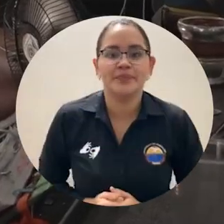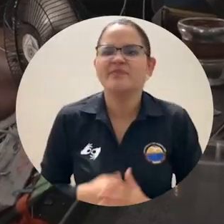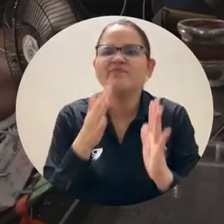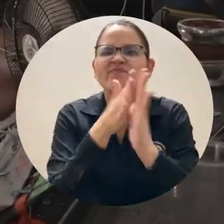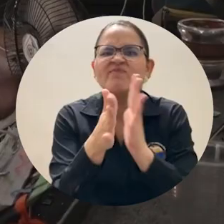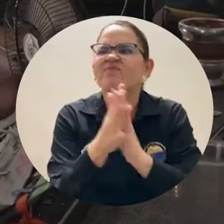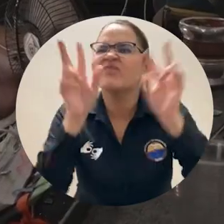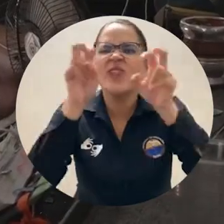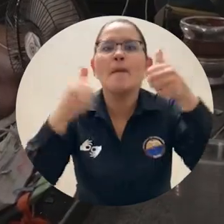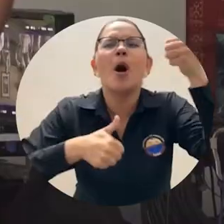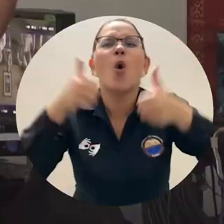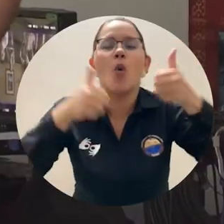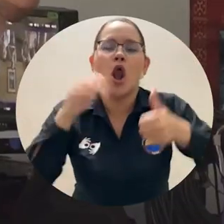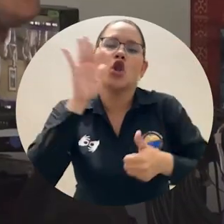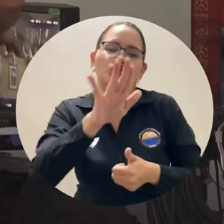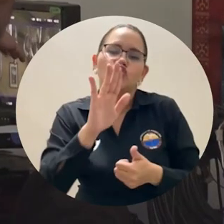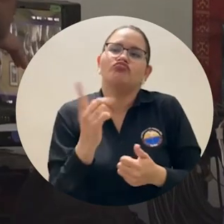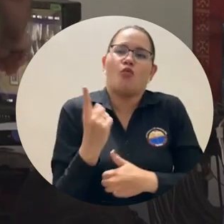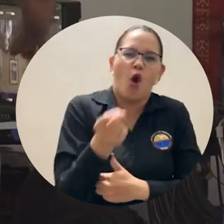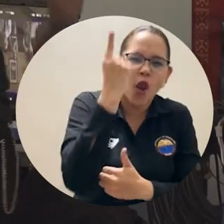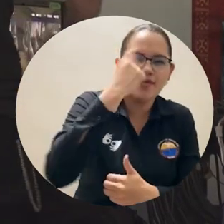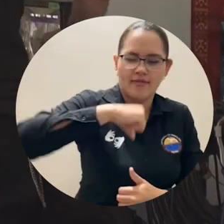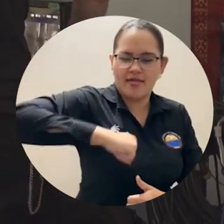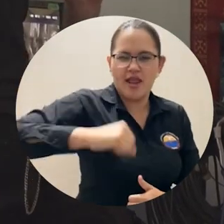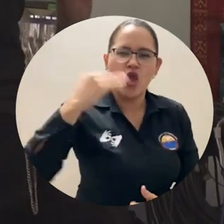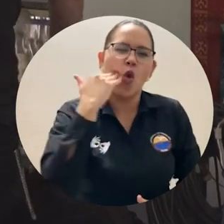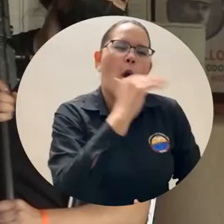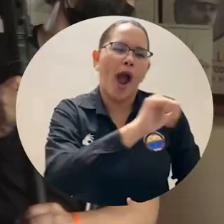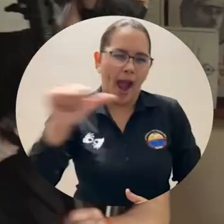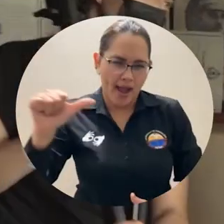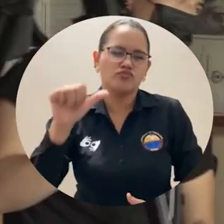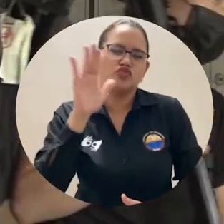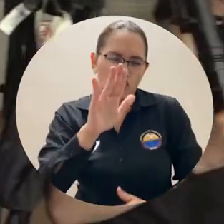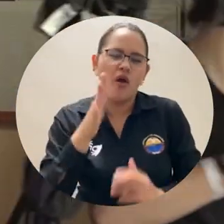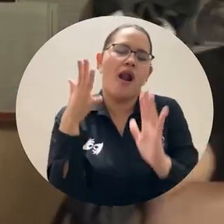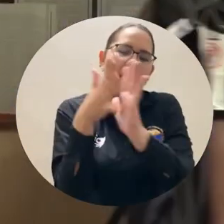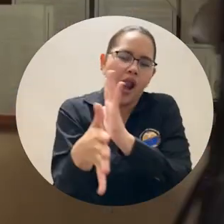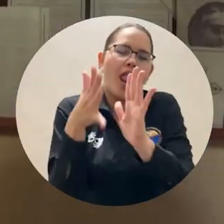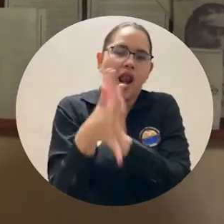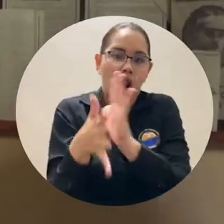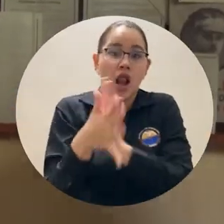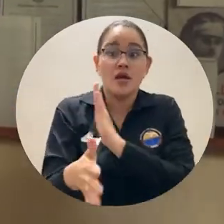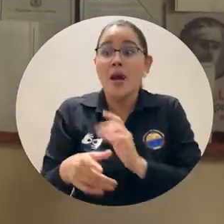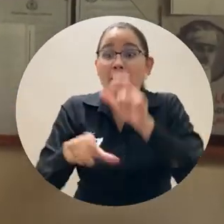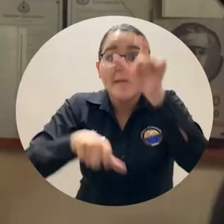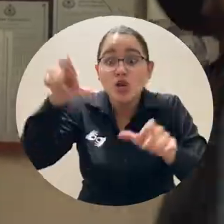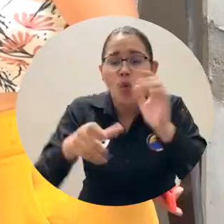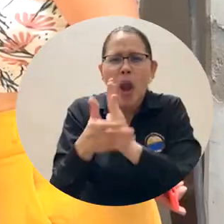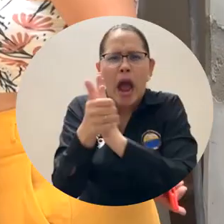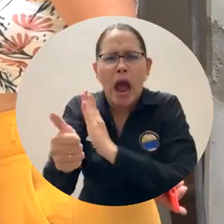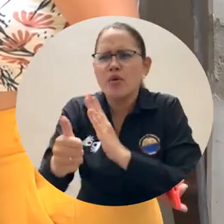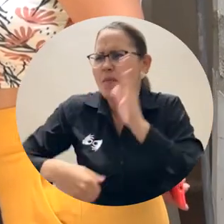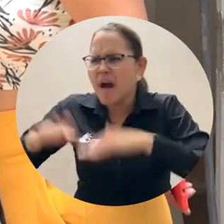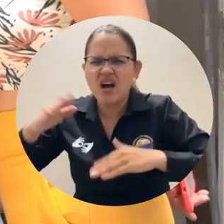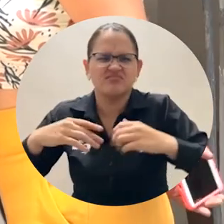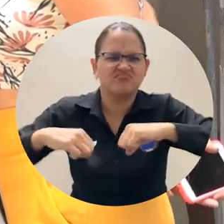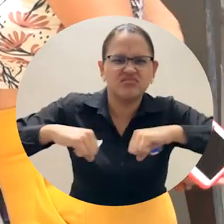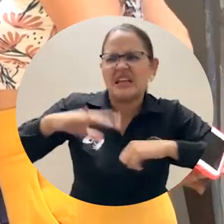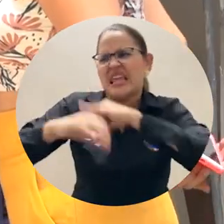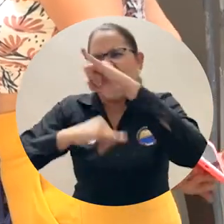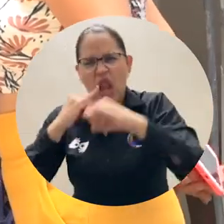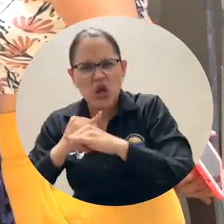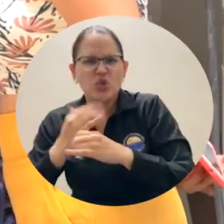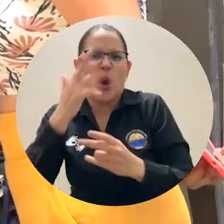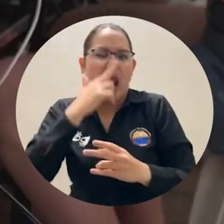está basada en una historia real sobre política y derechos de las mujeres y cuenta con reconocidos talentos internacionales y un equipo de más de 100